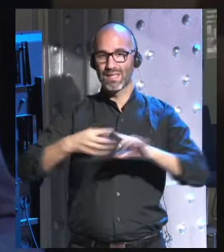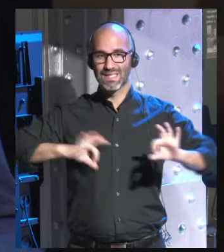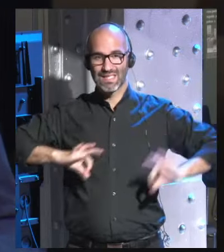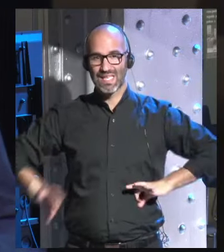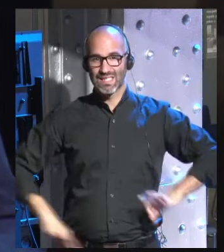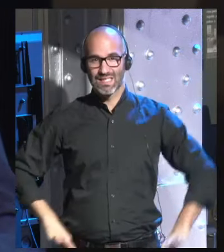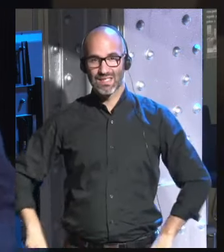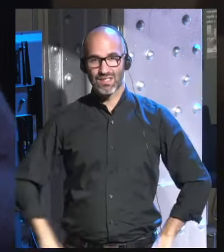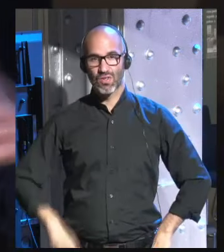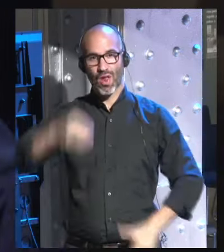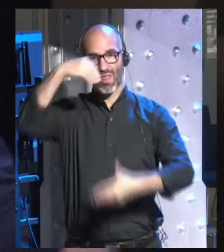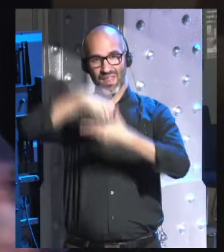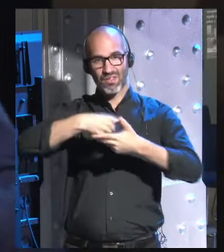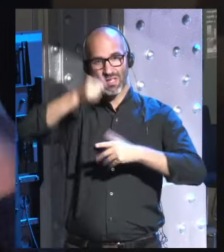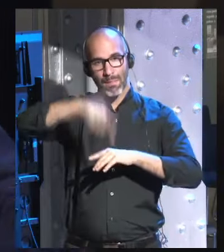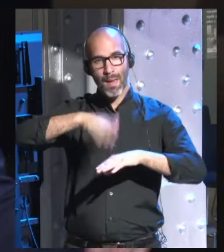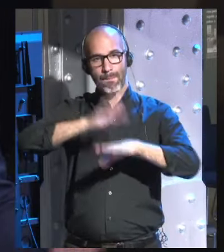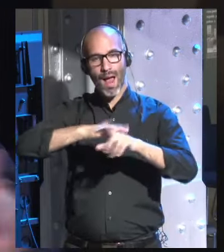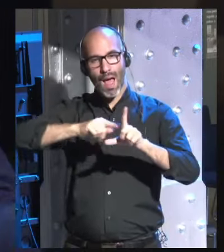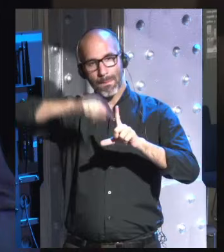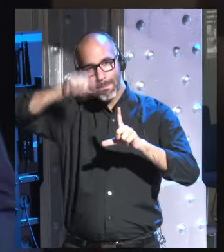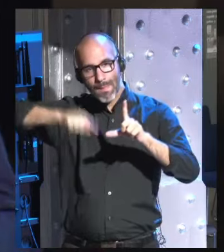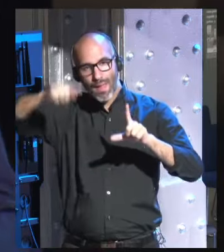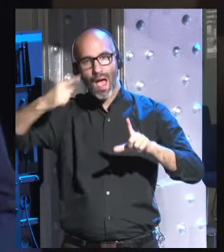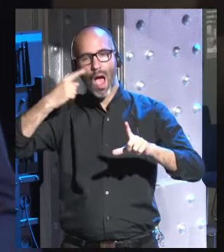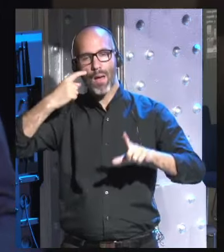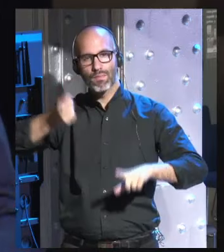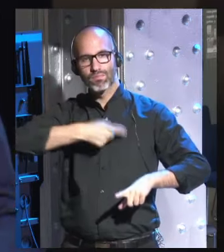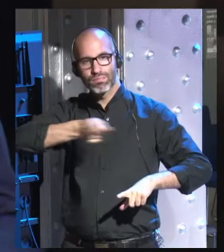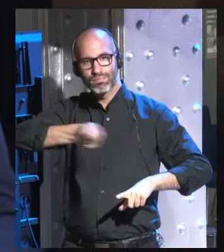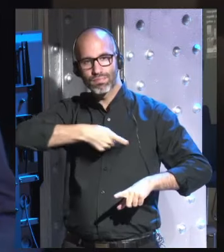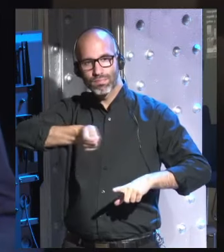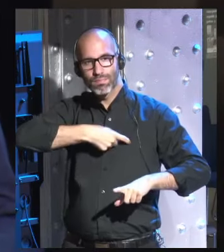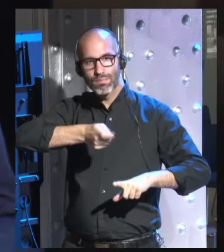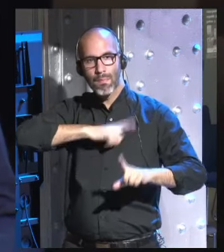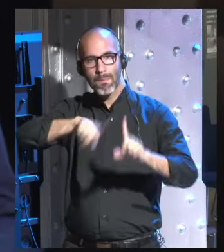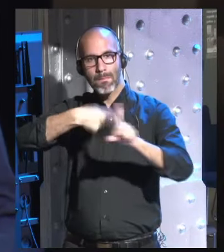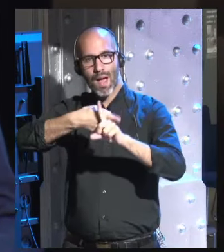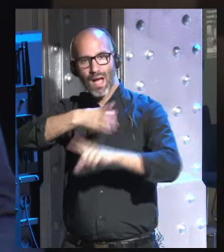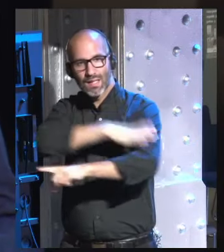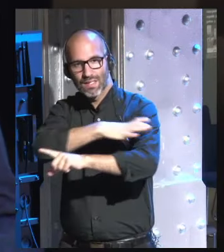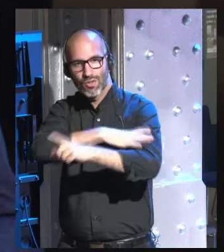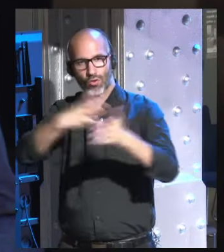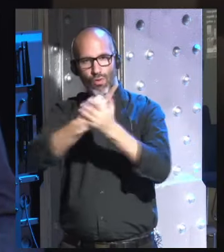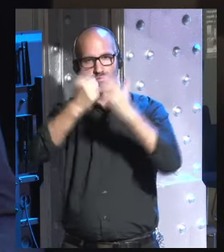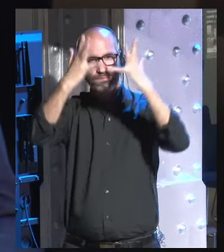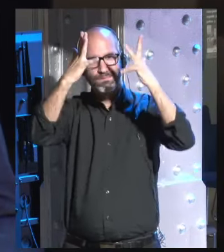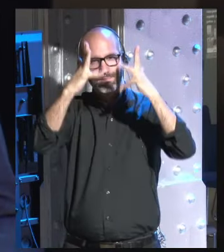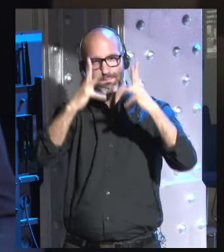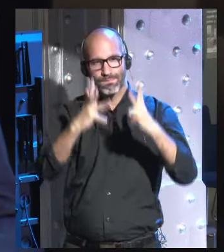cuerpo y dentro del mismo para medir tu ritmo cardíaco tu tensión arterial etcétera para